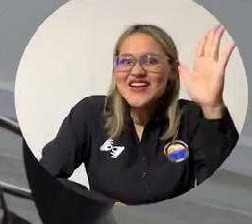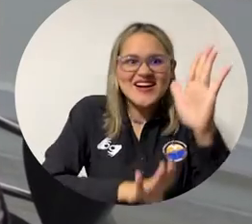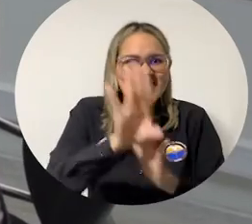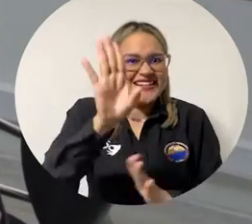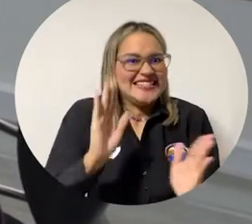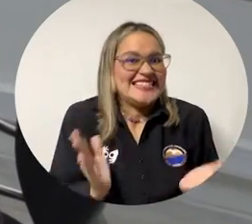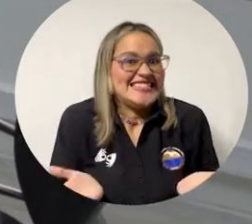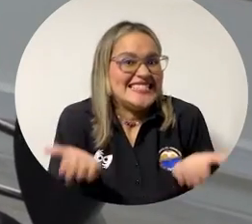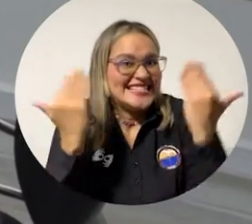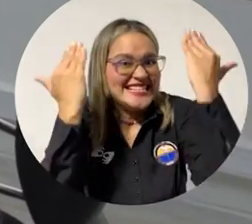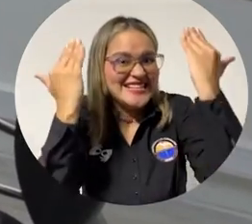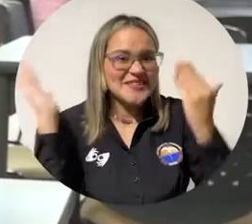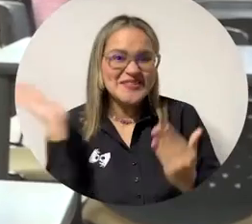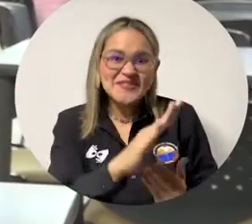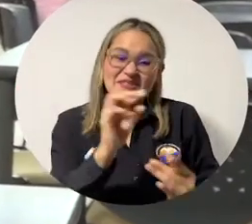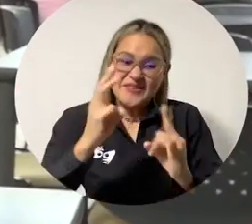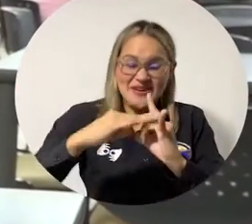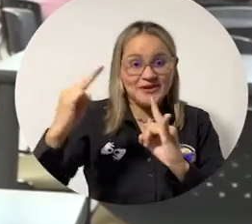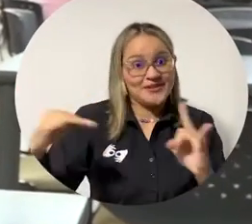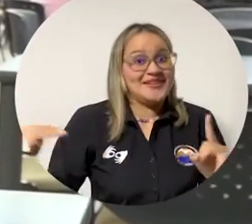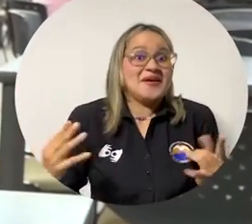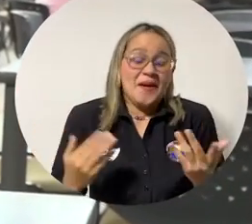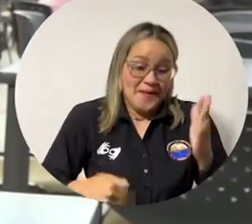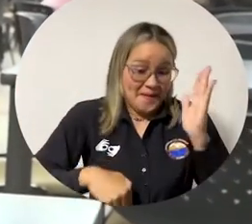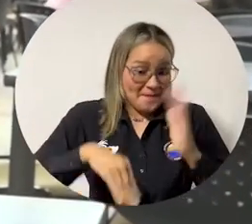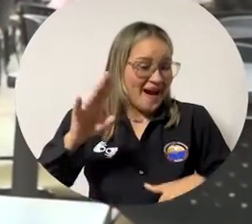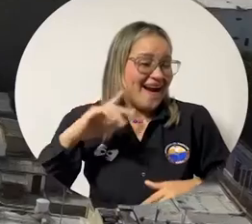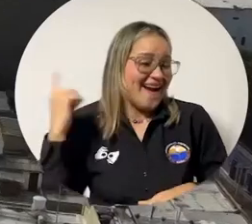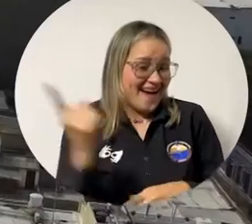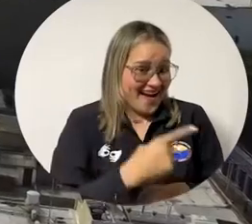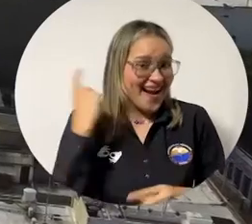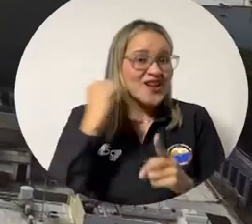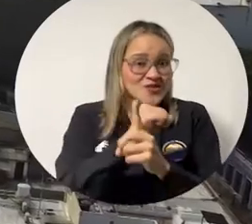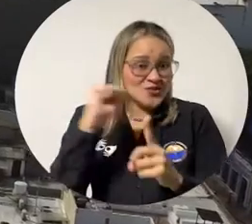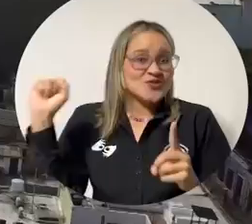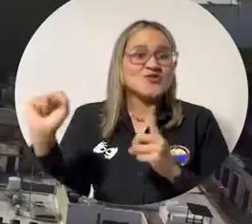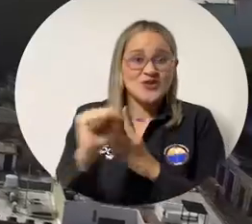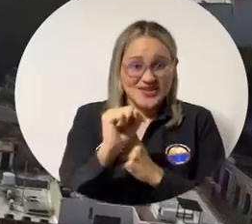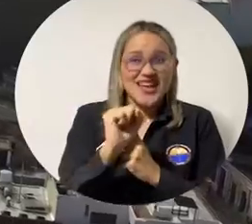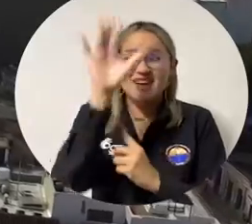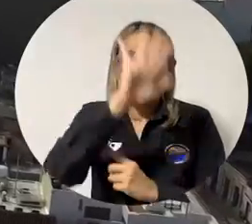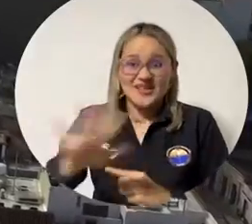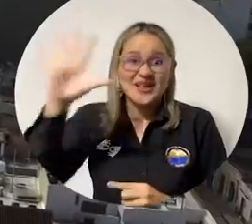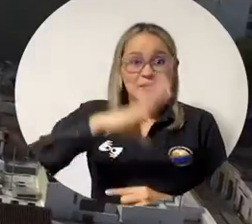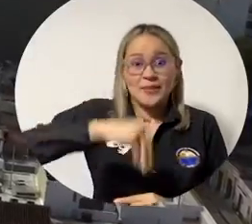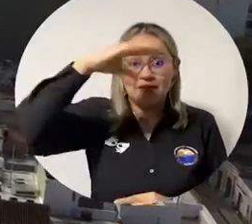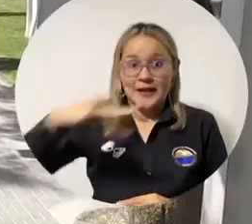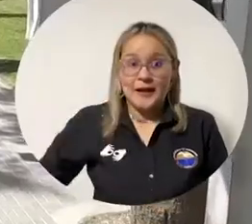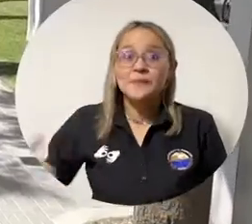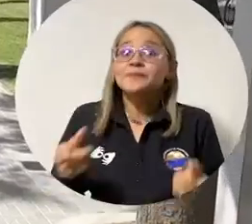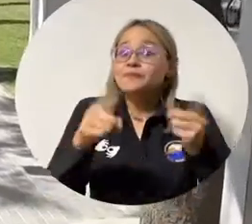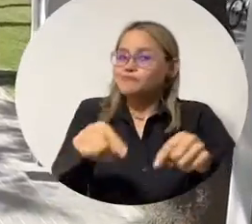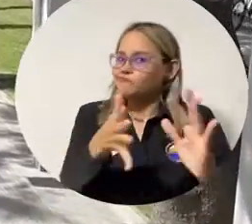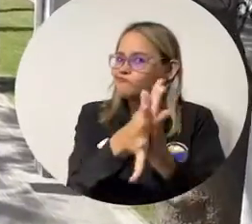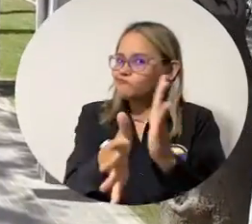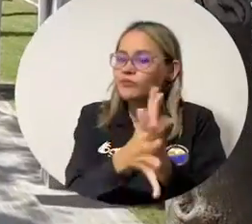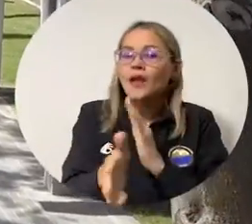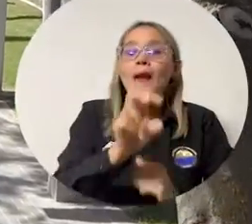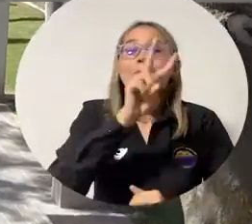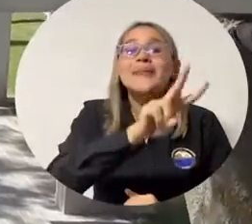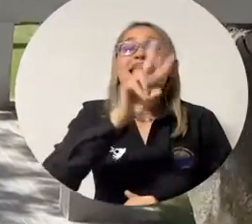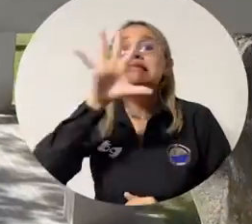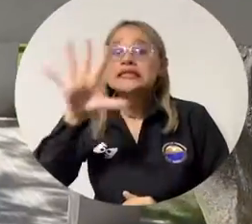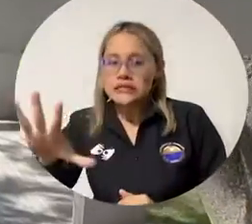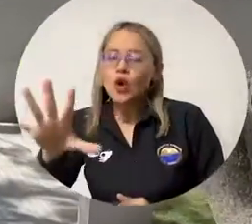acontecimiento de gran relevancia para la universidad y en particular para la sociedad de todo el departamento del Mataneda. Cabe resaltar que son